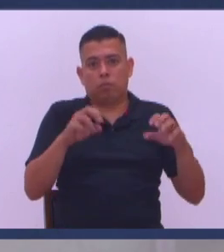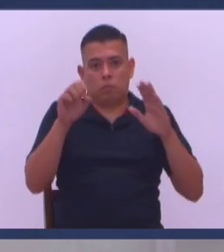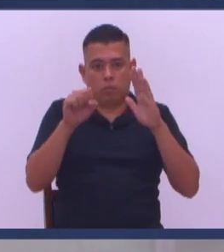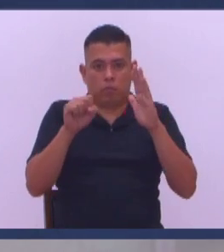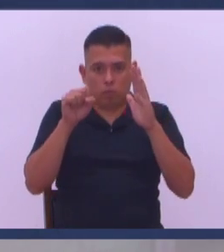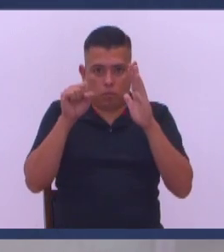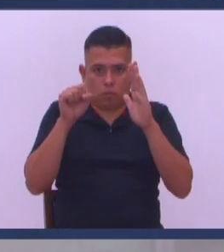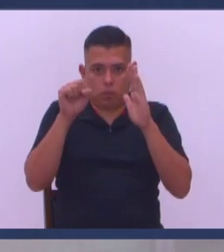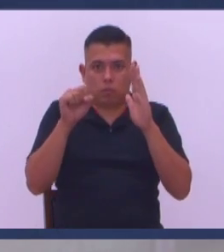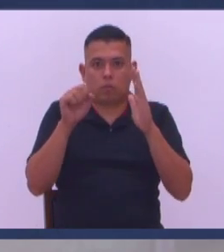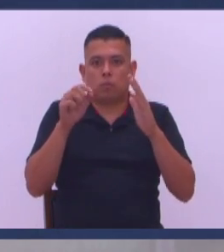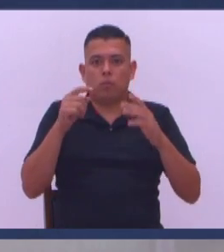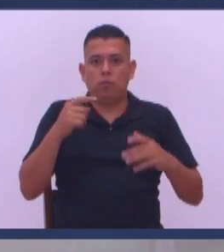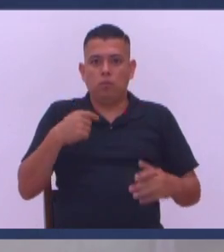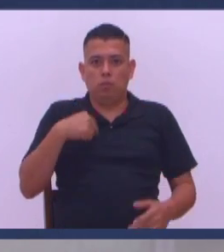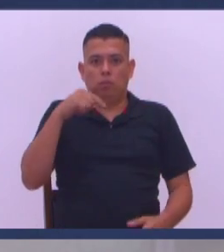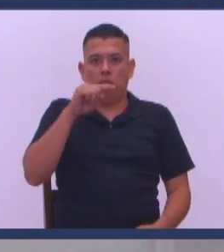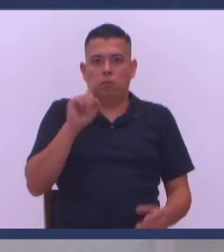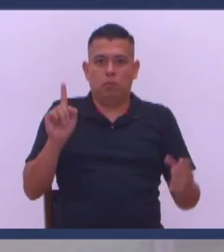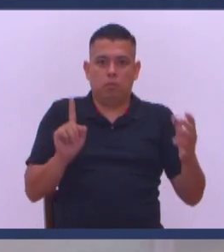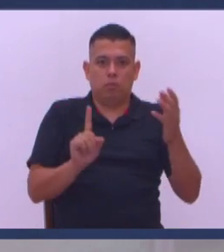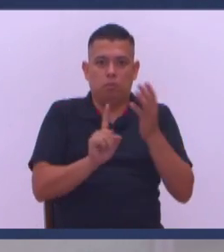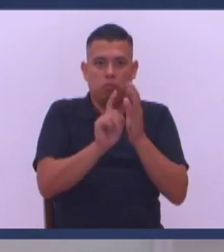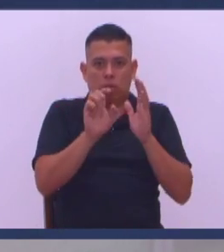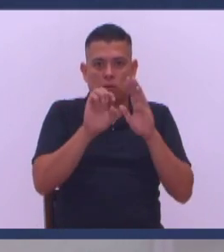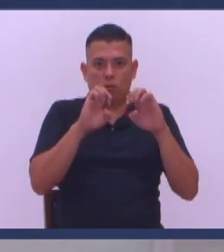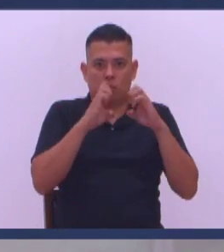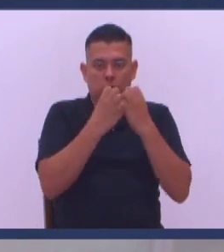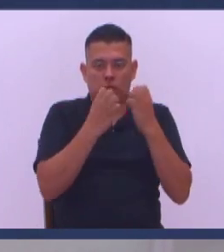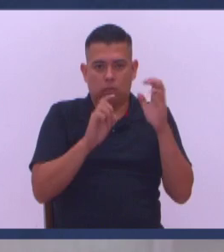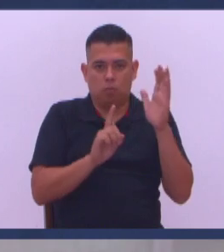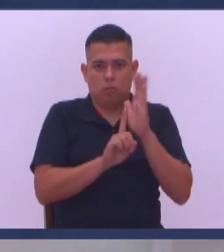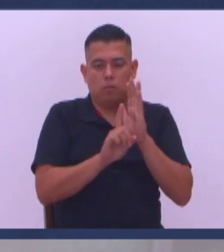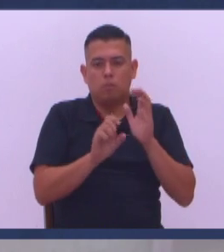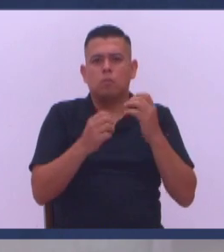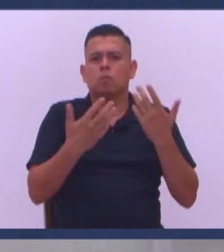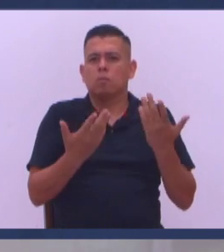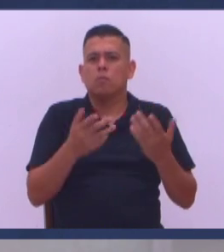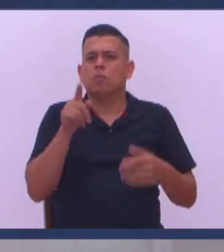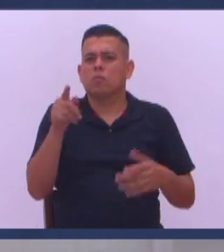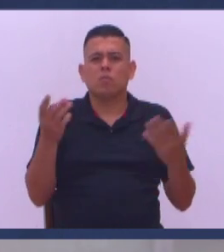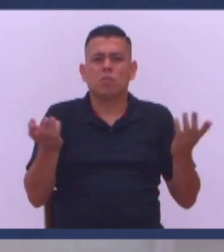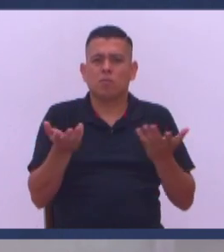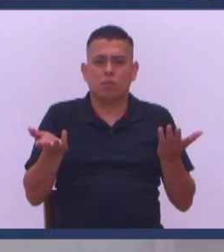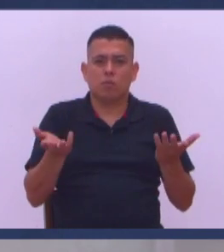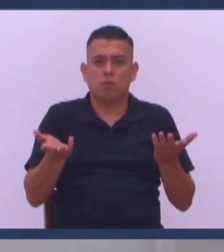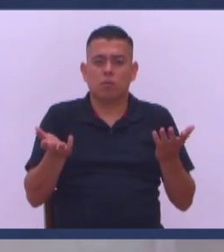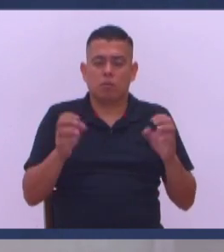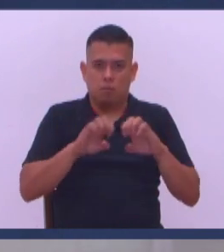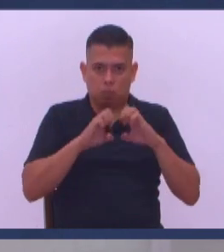Los cámaras Aquí están Yo soy uno De treinta ¿Y qué han hecho ellos?